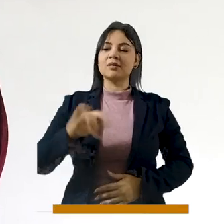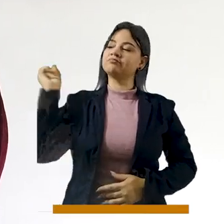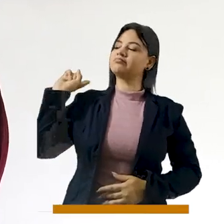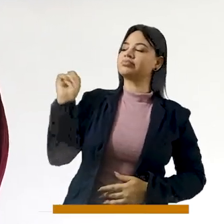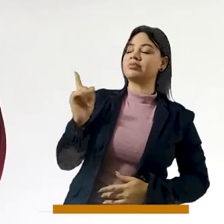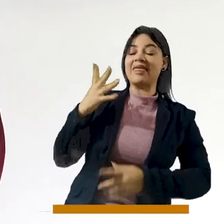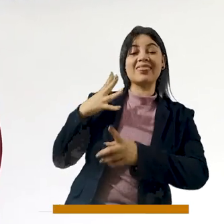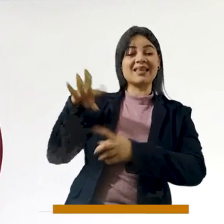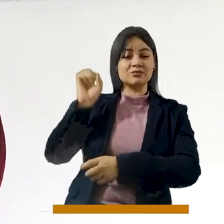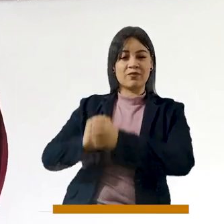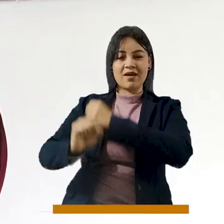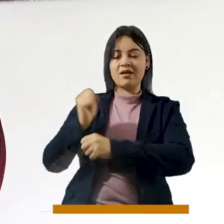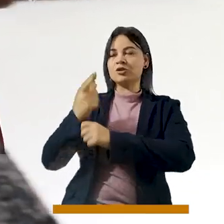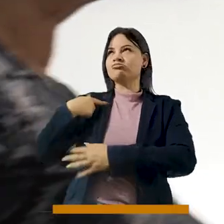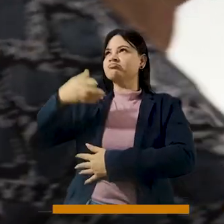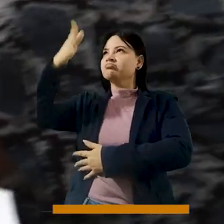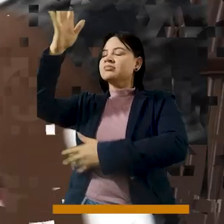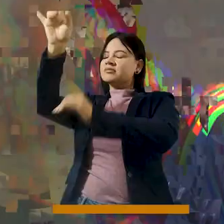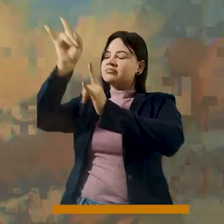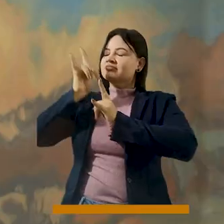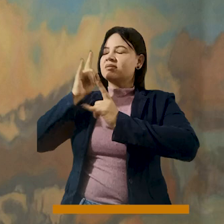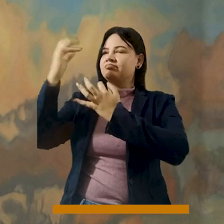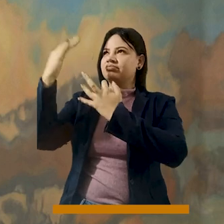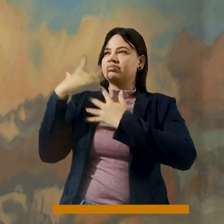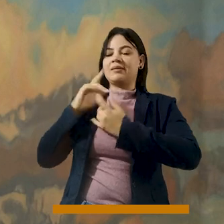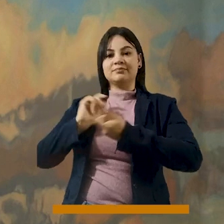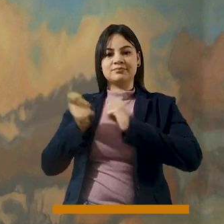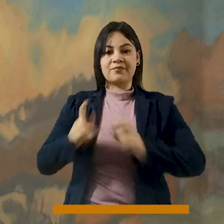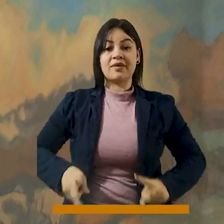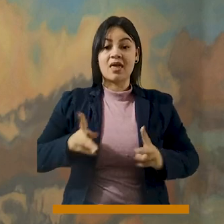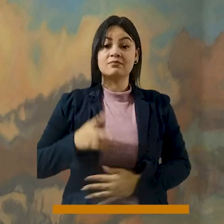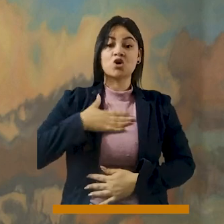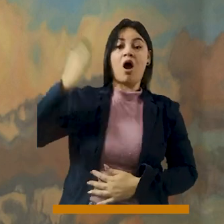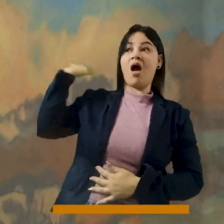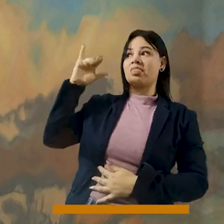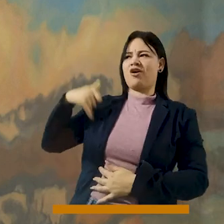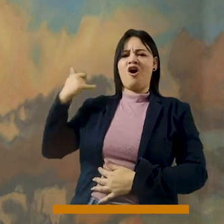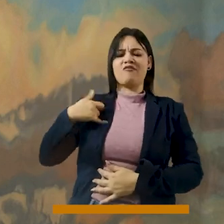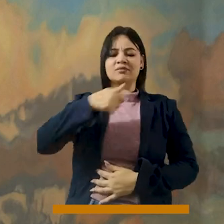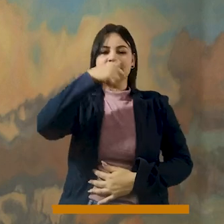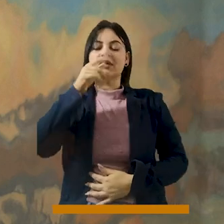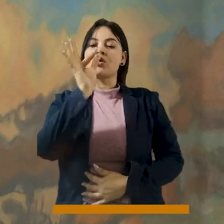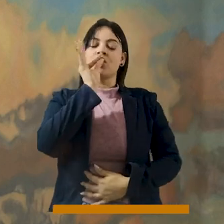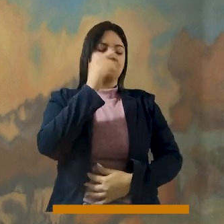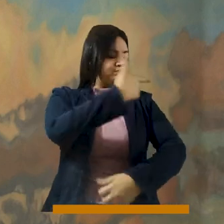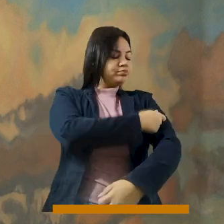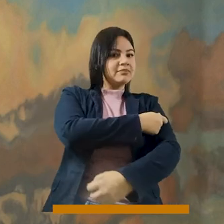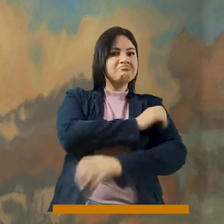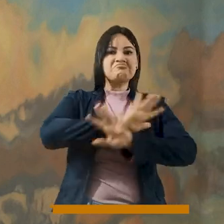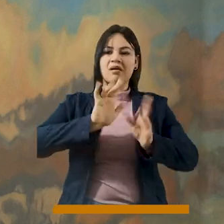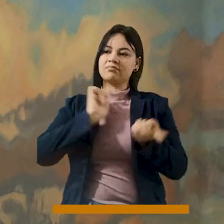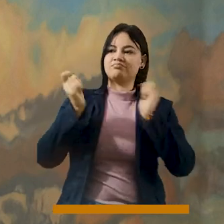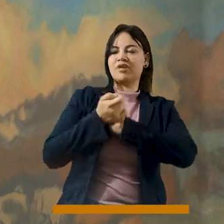Hace 19 años tuve una experiencia de Dios que ha transformado mi vida. Pasé precisamente de ser un joven adolescente consumidor de drogas, de sustancias, a un